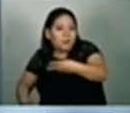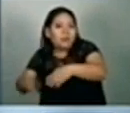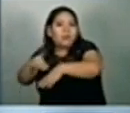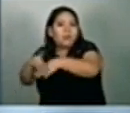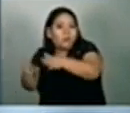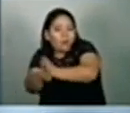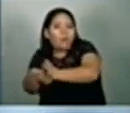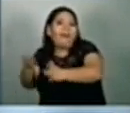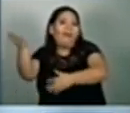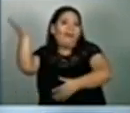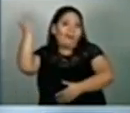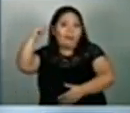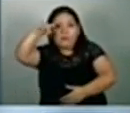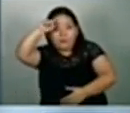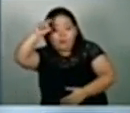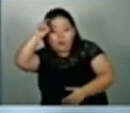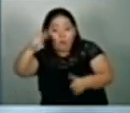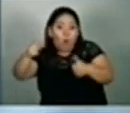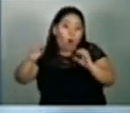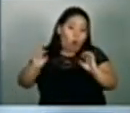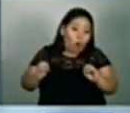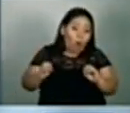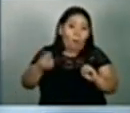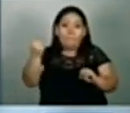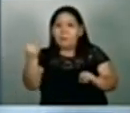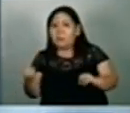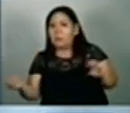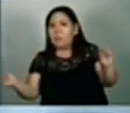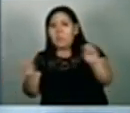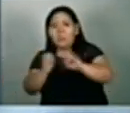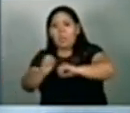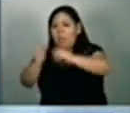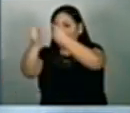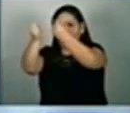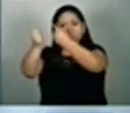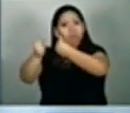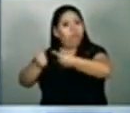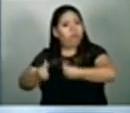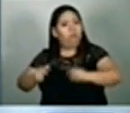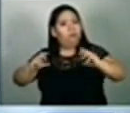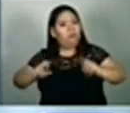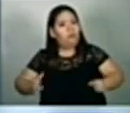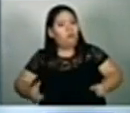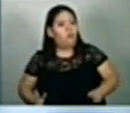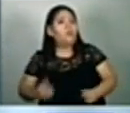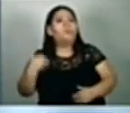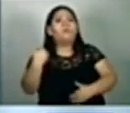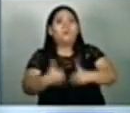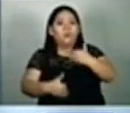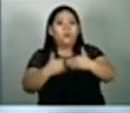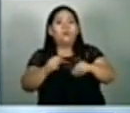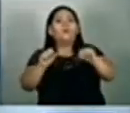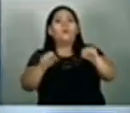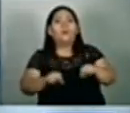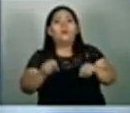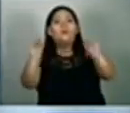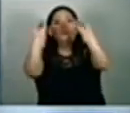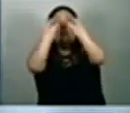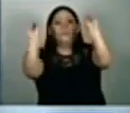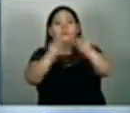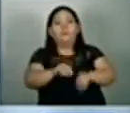los fondos públicos o si los solicitantes no han manejado finanzas del Estado. El trámite se puede realizar en el sitio